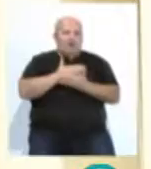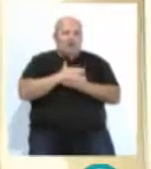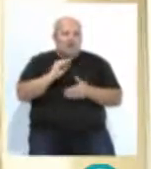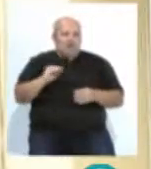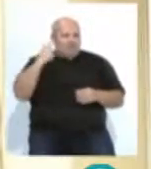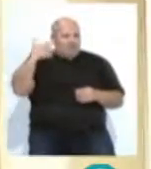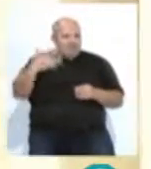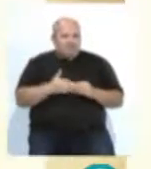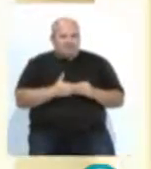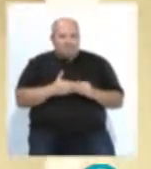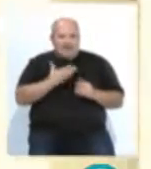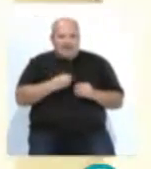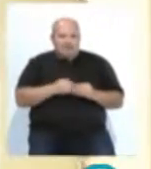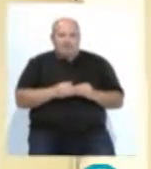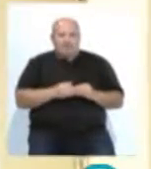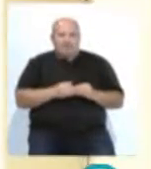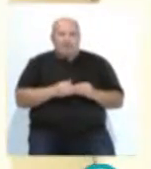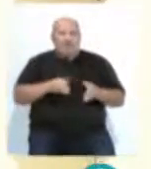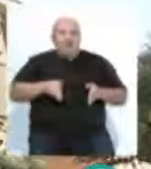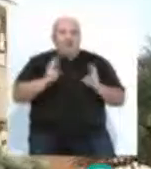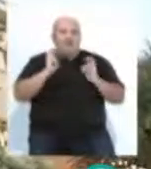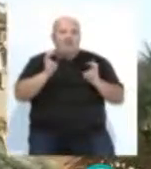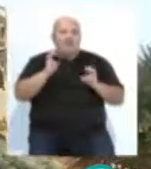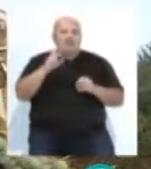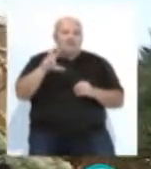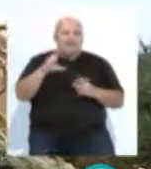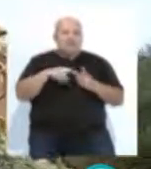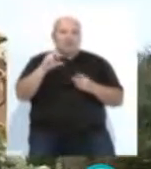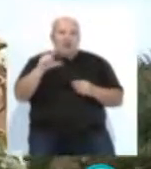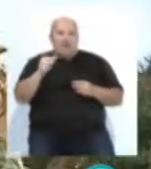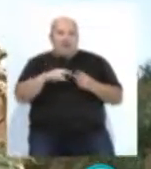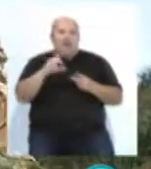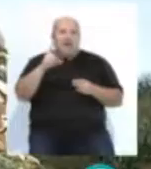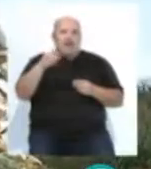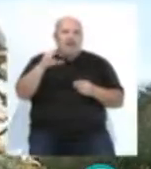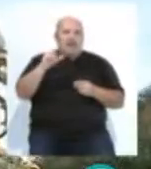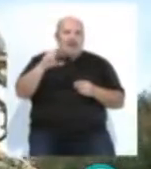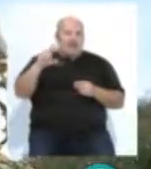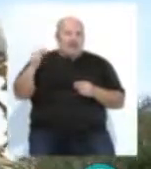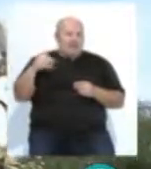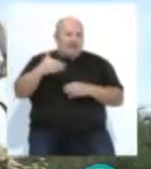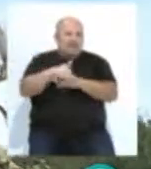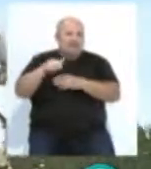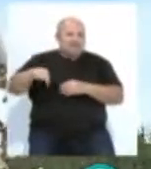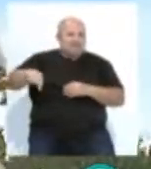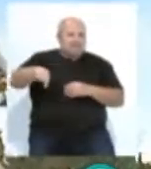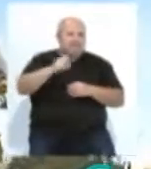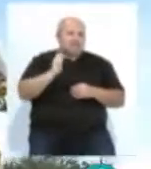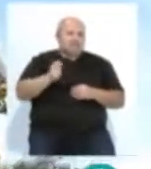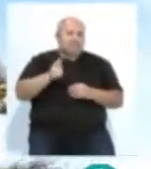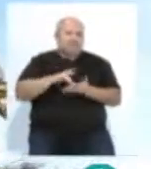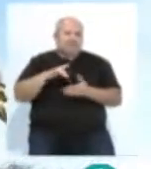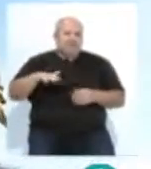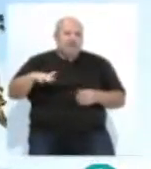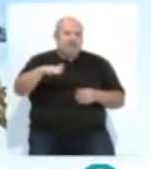Salesianos. Avenida de María Auxiliadora, Trille, Soleá, García Carrera y Escalzo. Calles ya habituales en